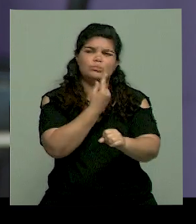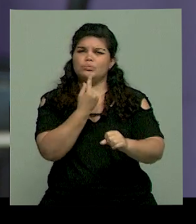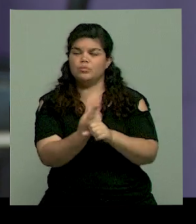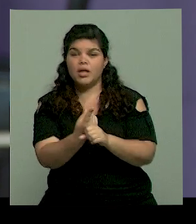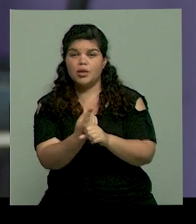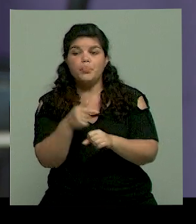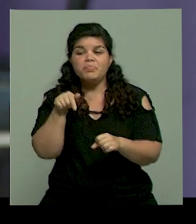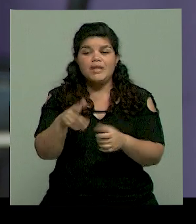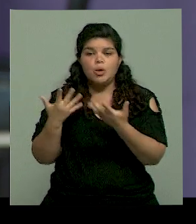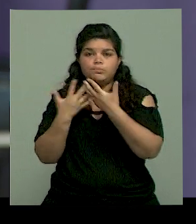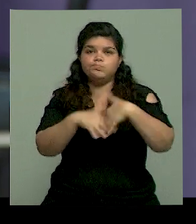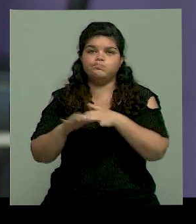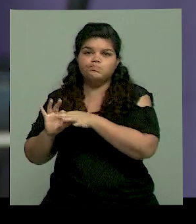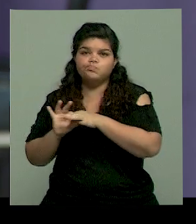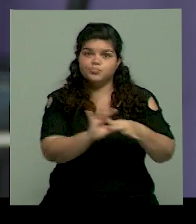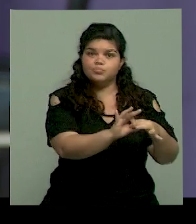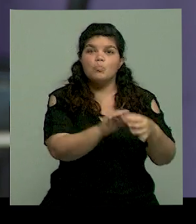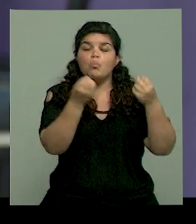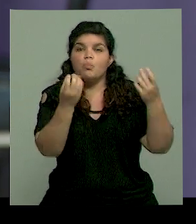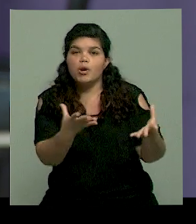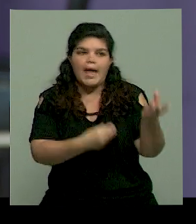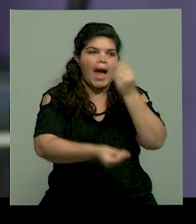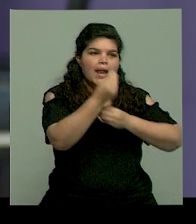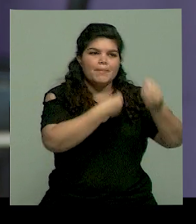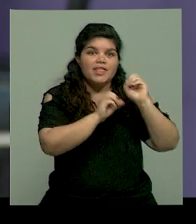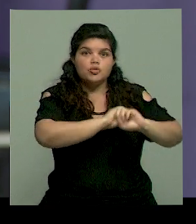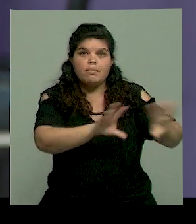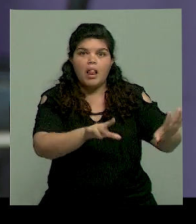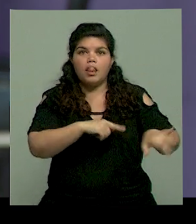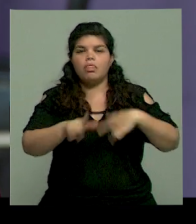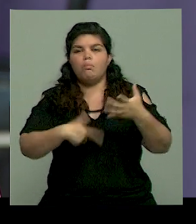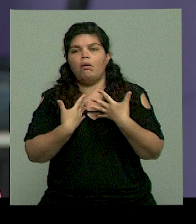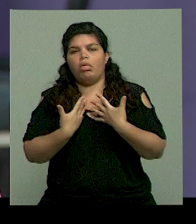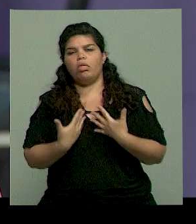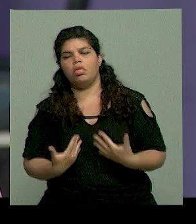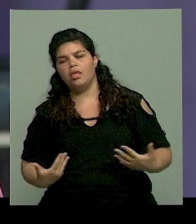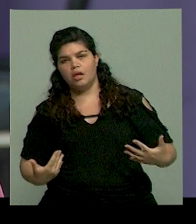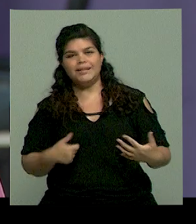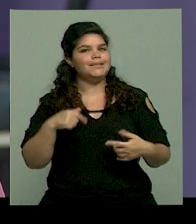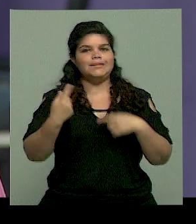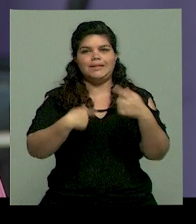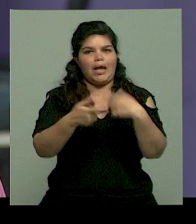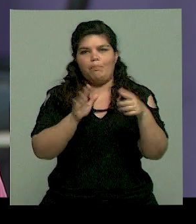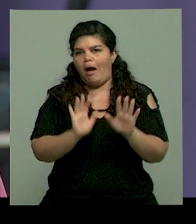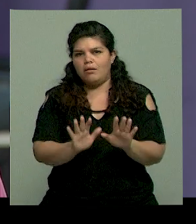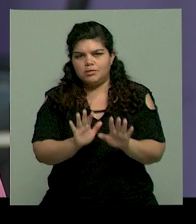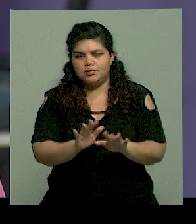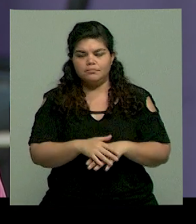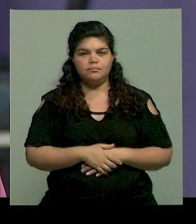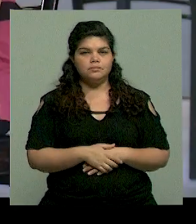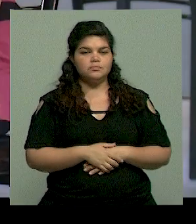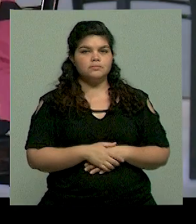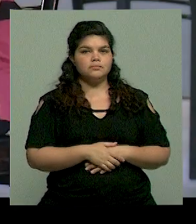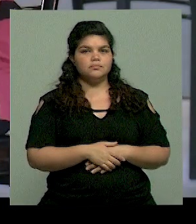ver con la alimentación y entonces empezamos a corregir desde ese lado. Generalmente vienen por eso. ¿Y tiene que ver con esto que me decías, que